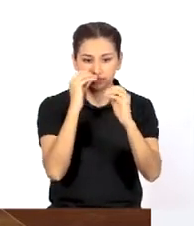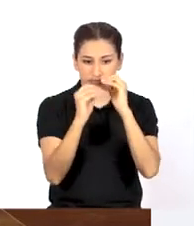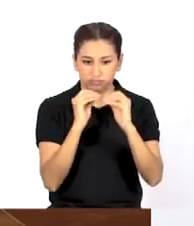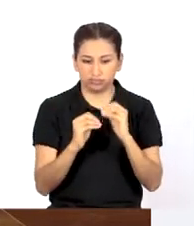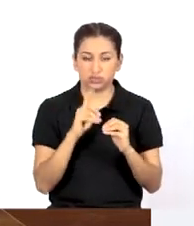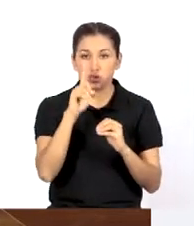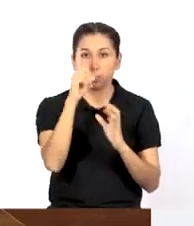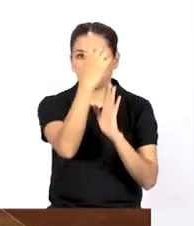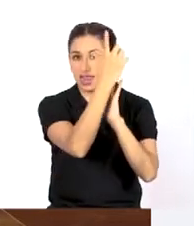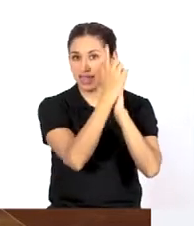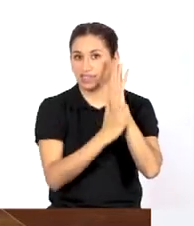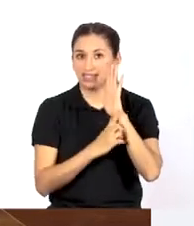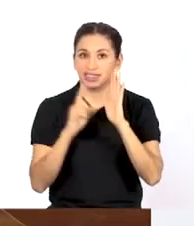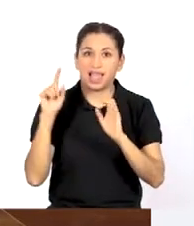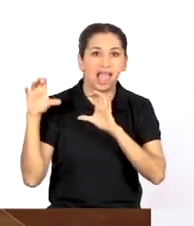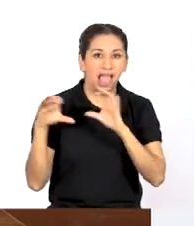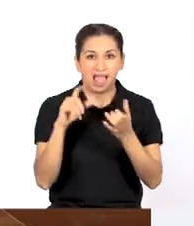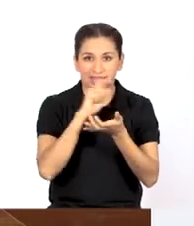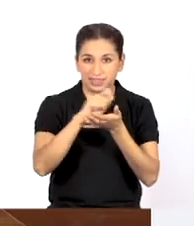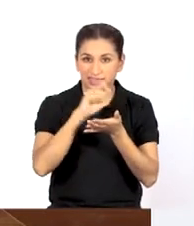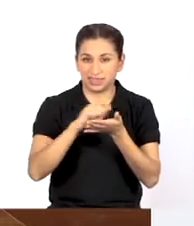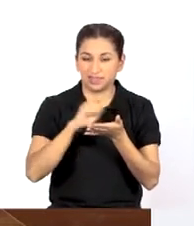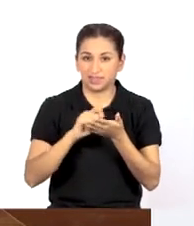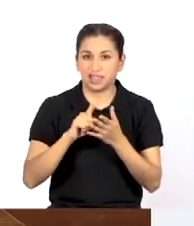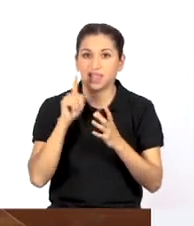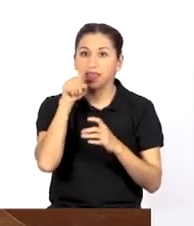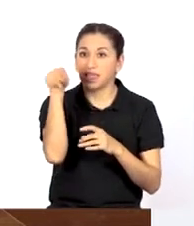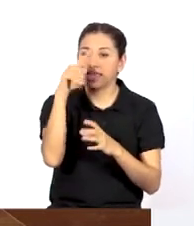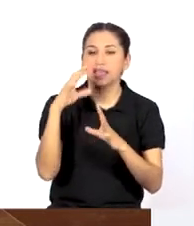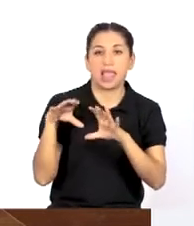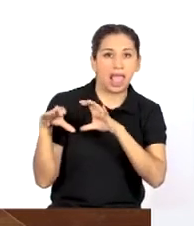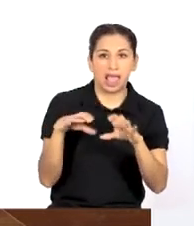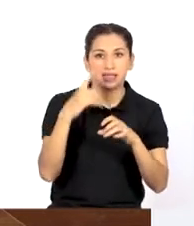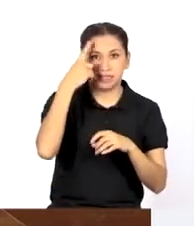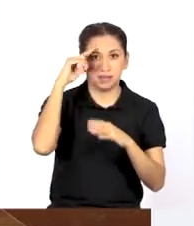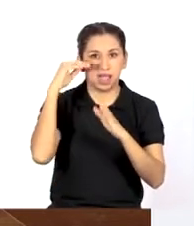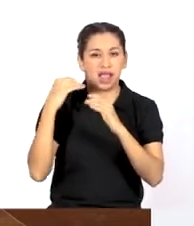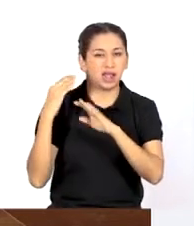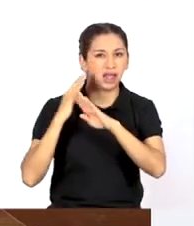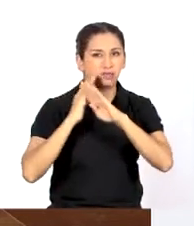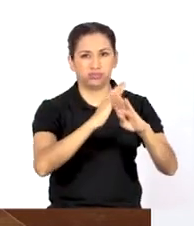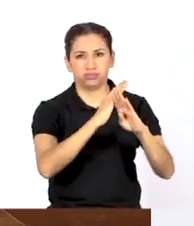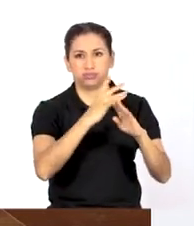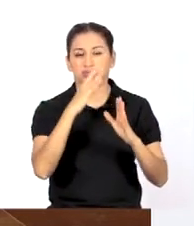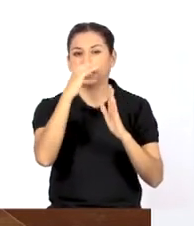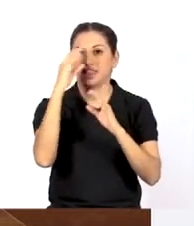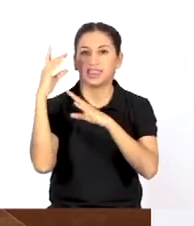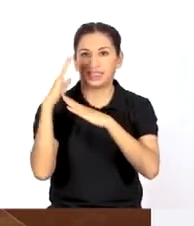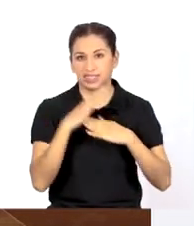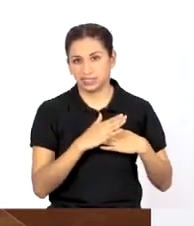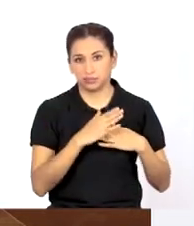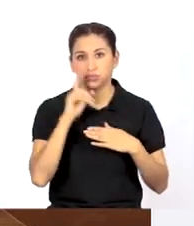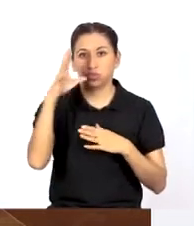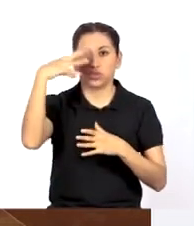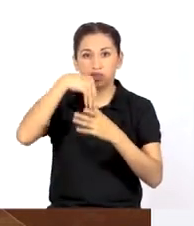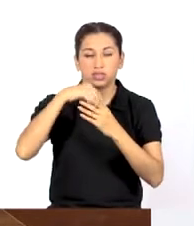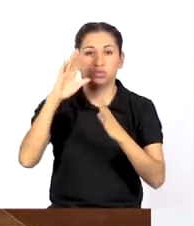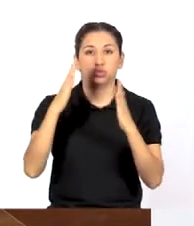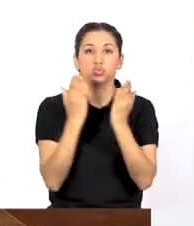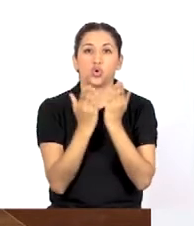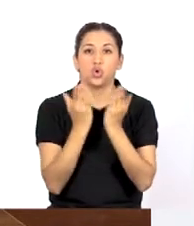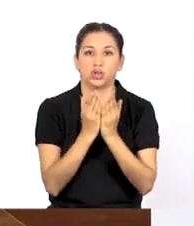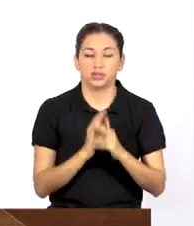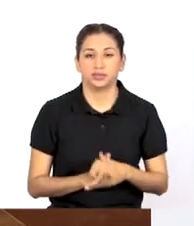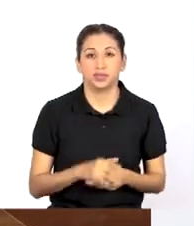elaborar una lista de actividades con las acciones que hayan planteado para combatir la discriminación en sus propias